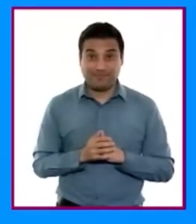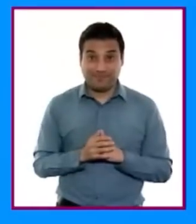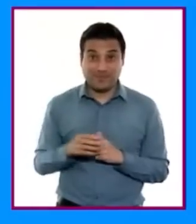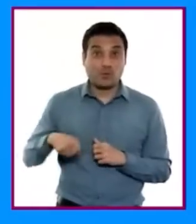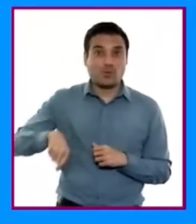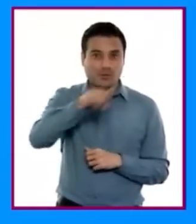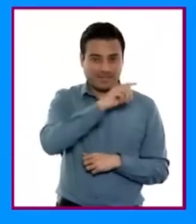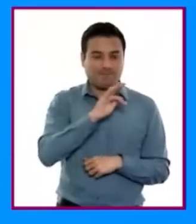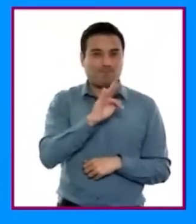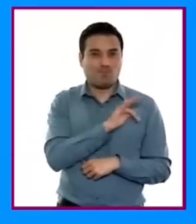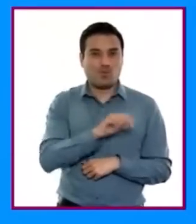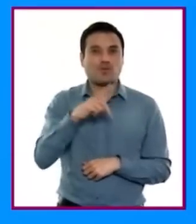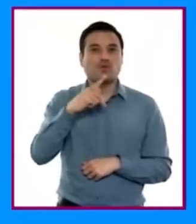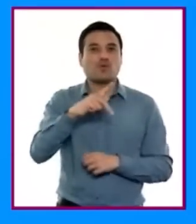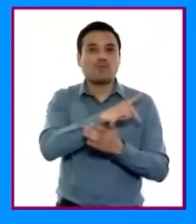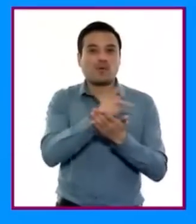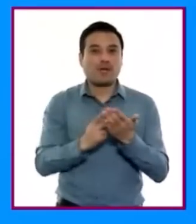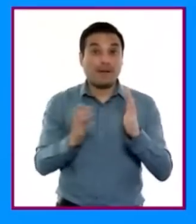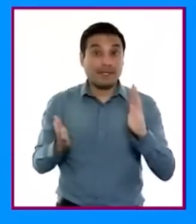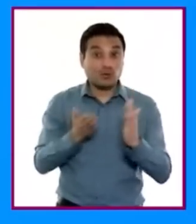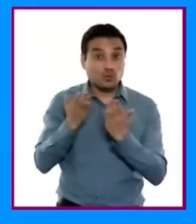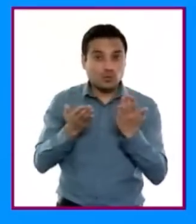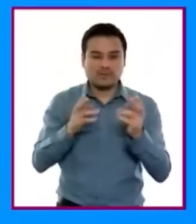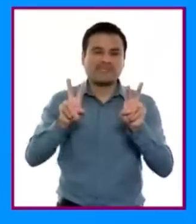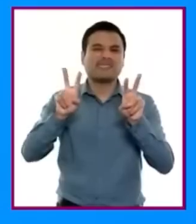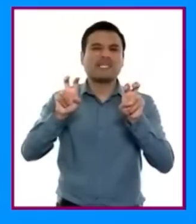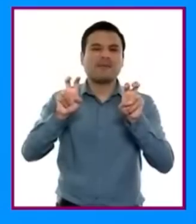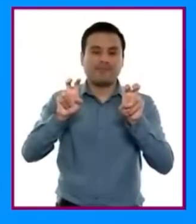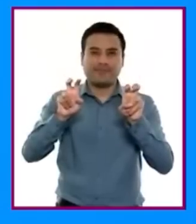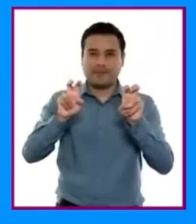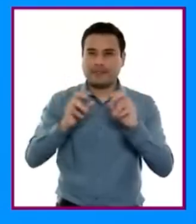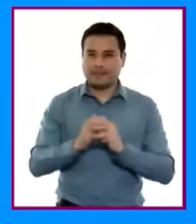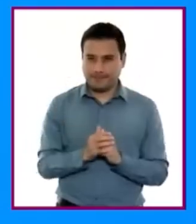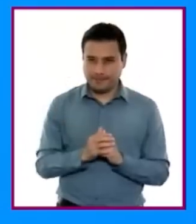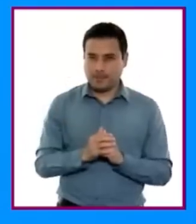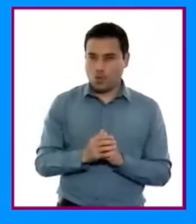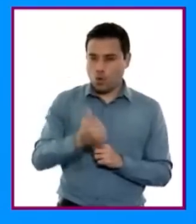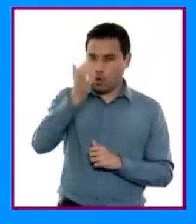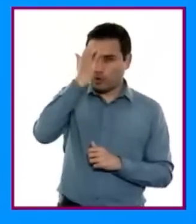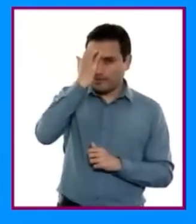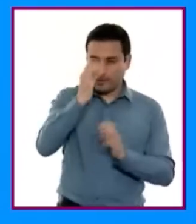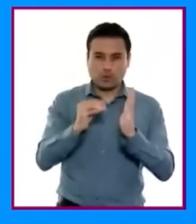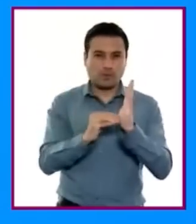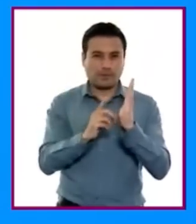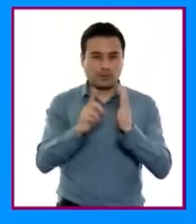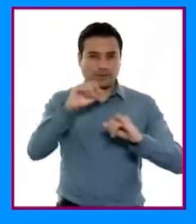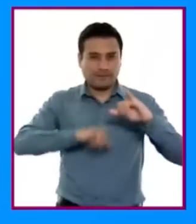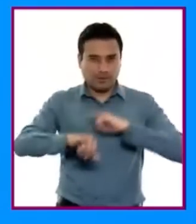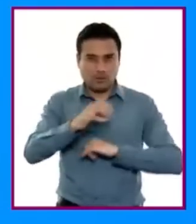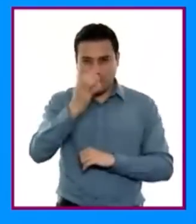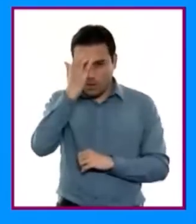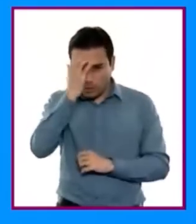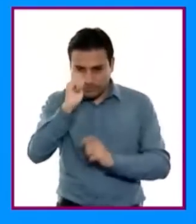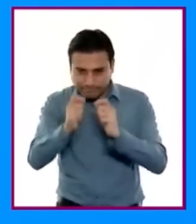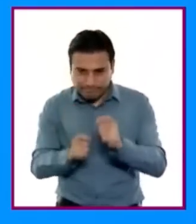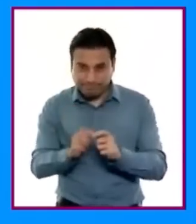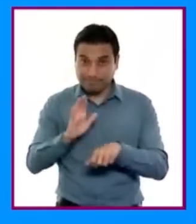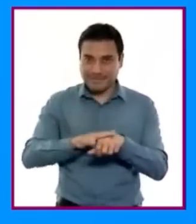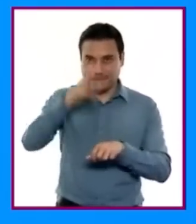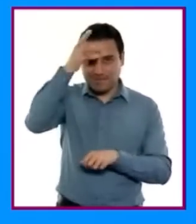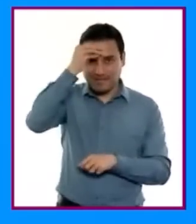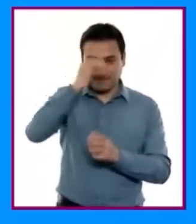invitamos a que revisen su programa de estudios del campo formativo Saberes y Pensamiento Científico para ampliar sus